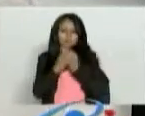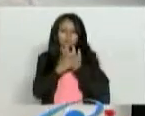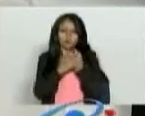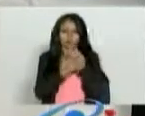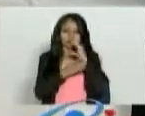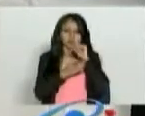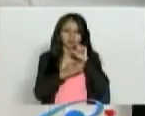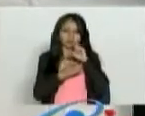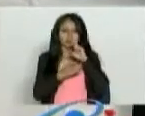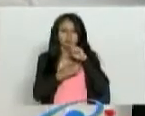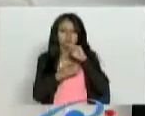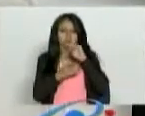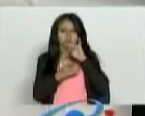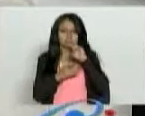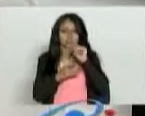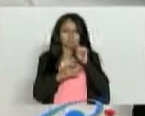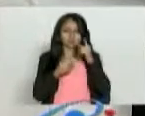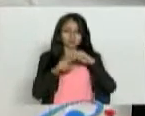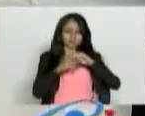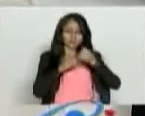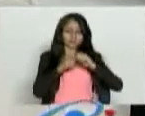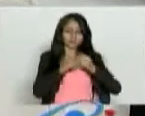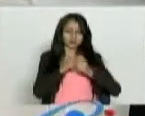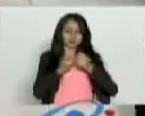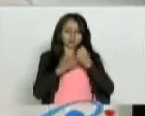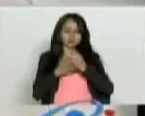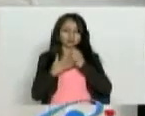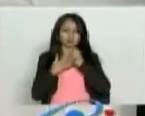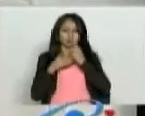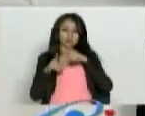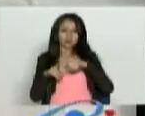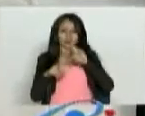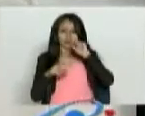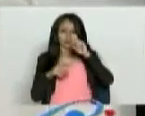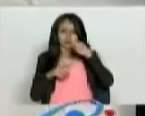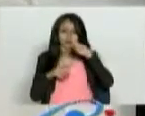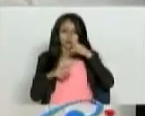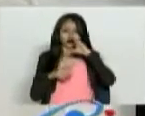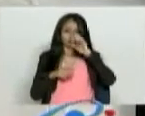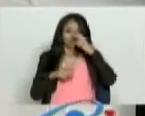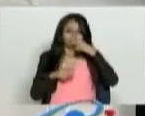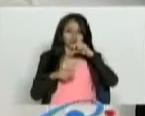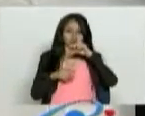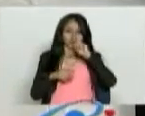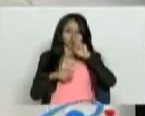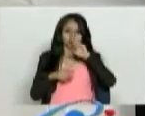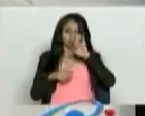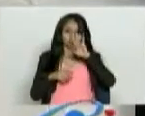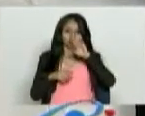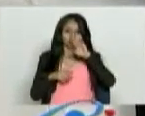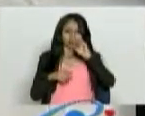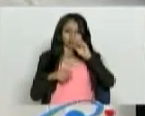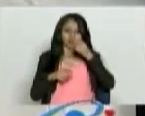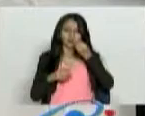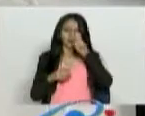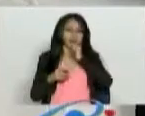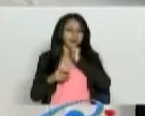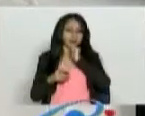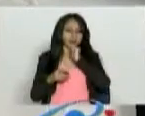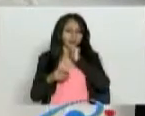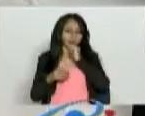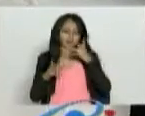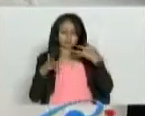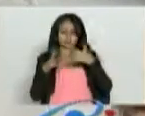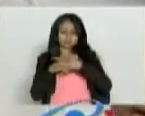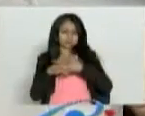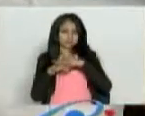caléndula con banano verde y demás. Dos, el cloruro de magnesio, si lo van a tomar líquido, es en agua. No es en juguito de